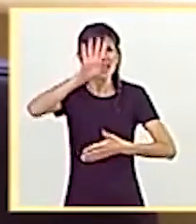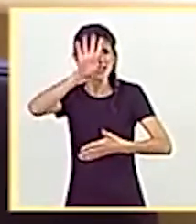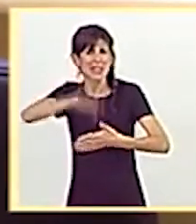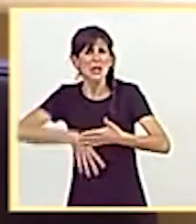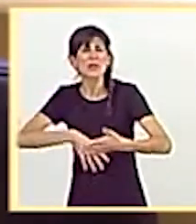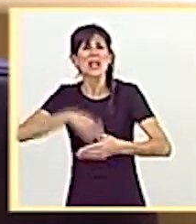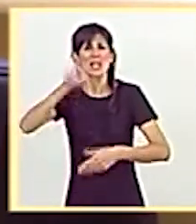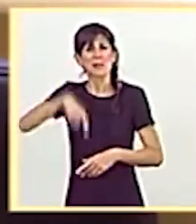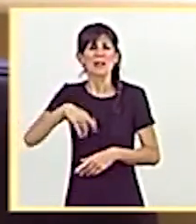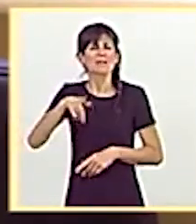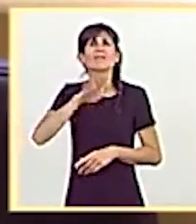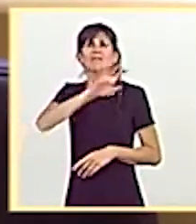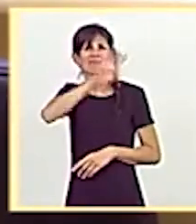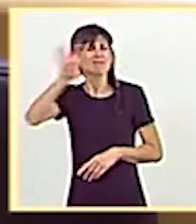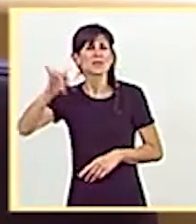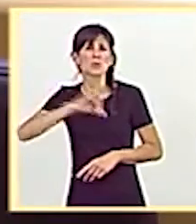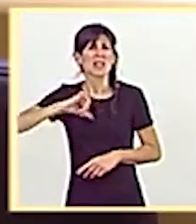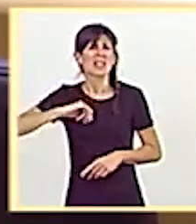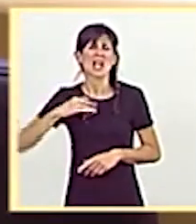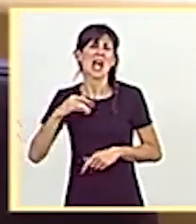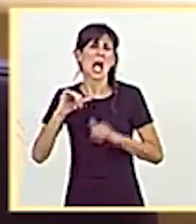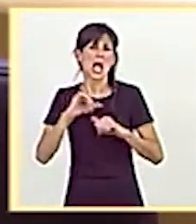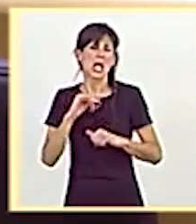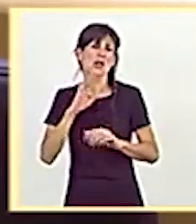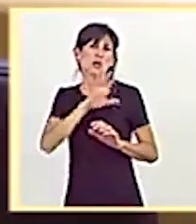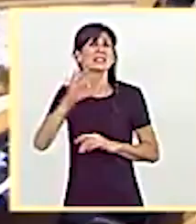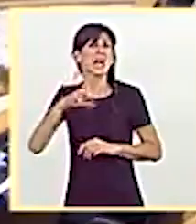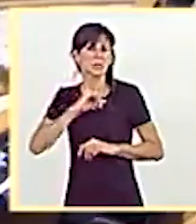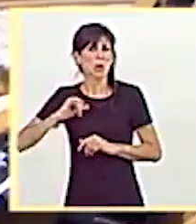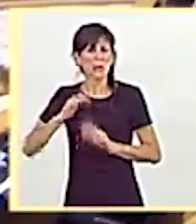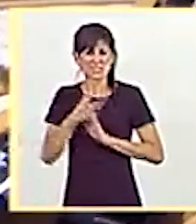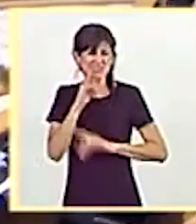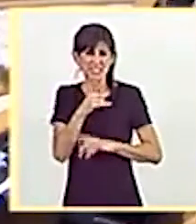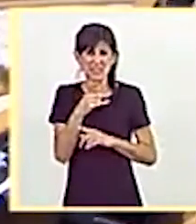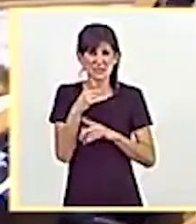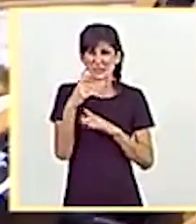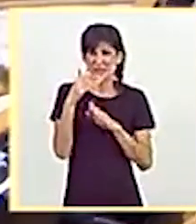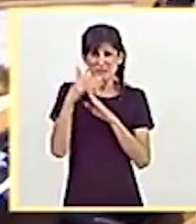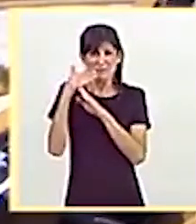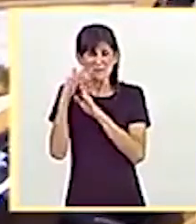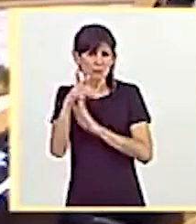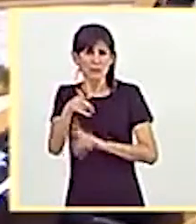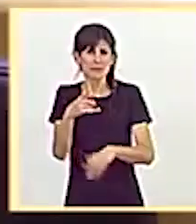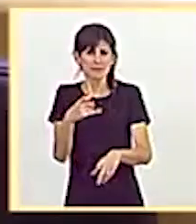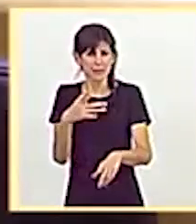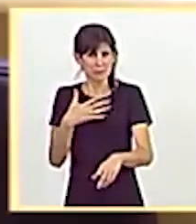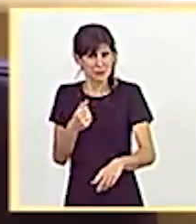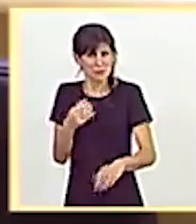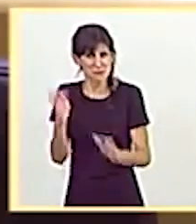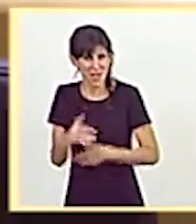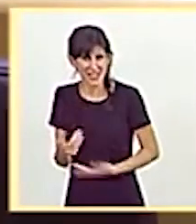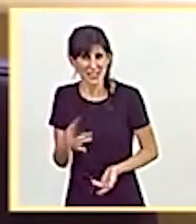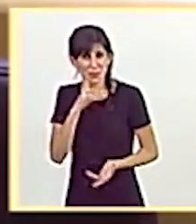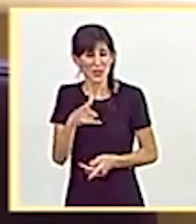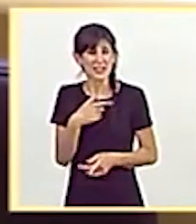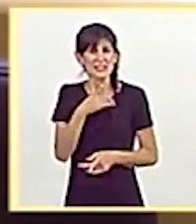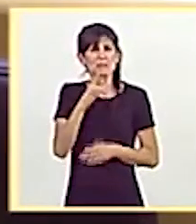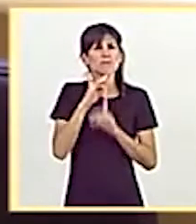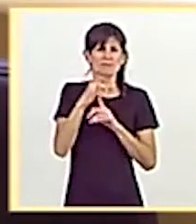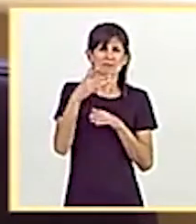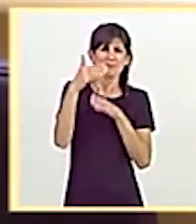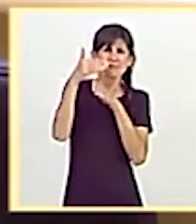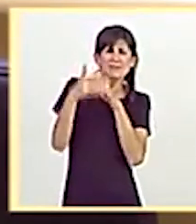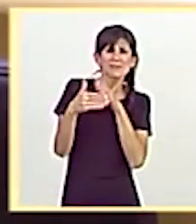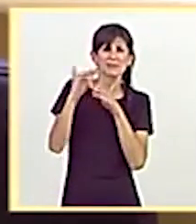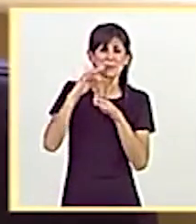y en todas las comunidades autónomas que rebajan sus baremos. O es que no se atreven. Porque aplicando sus baremos, señoría,